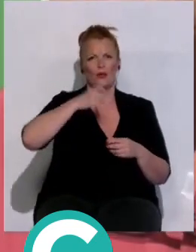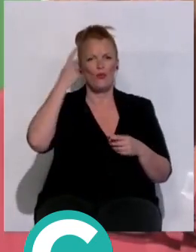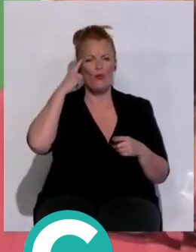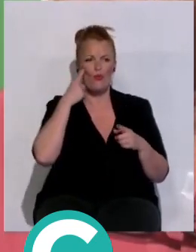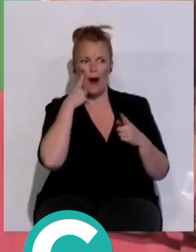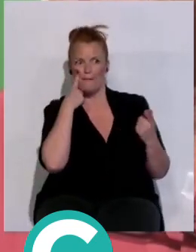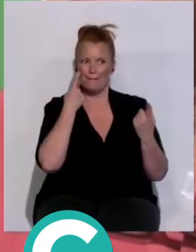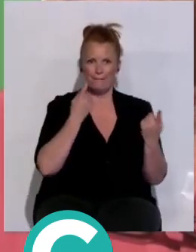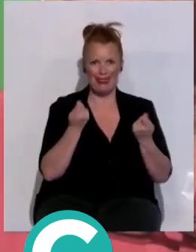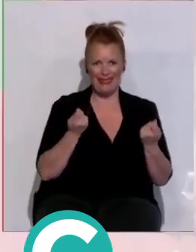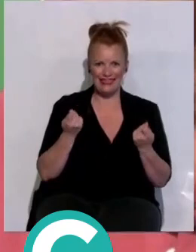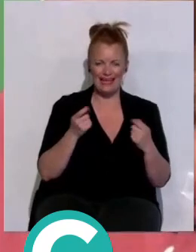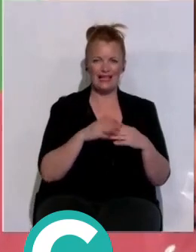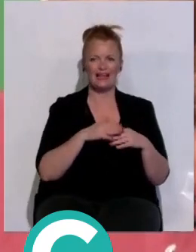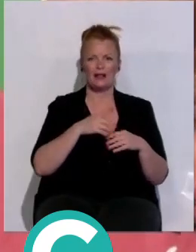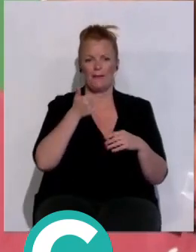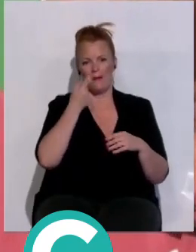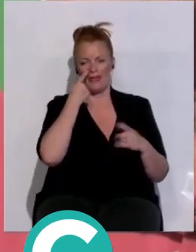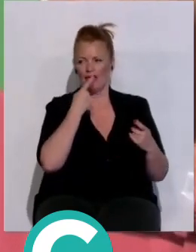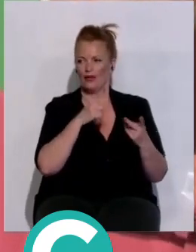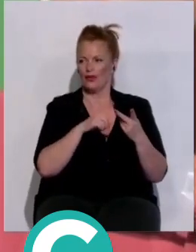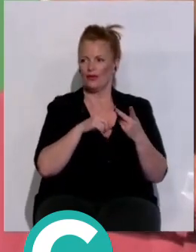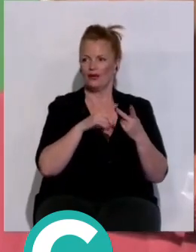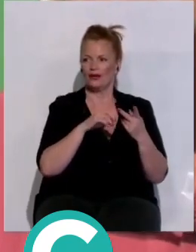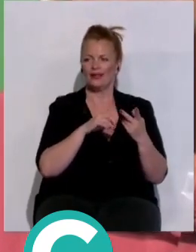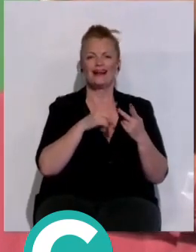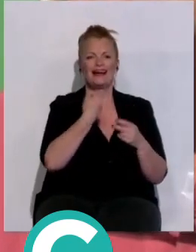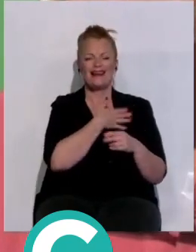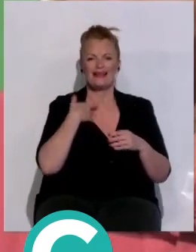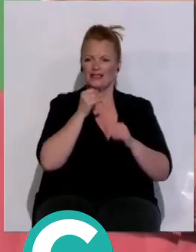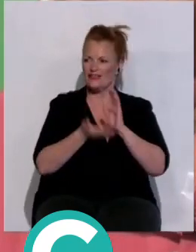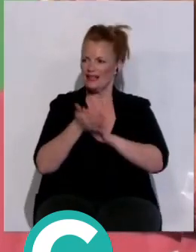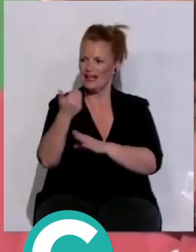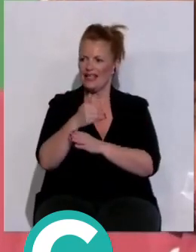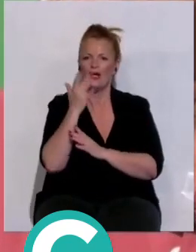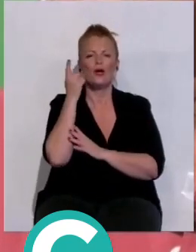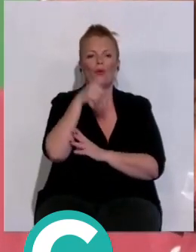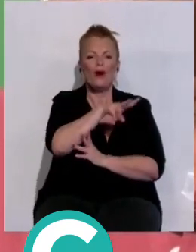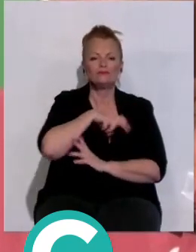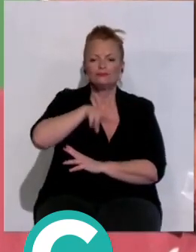nosotros. El que lleva jabón está a Cuba. Ellas lo que quieren es salir a la calle, que estén limpitas y que huelan bien.